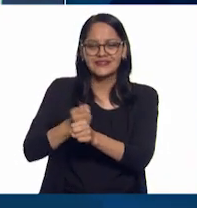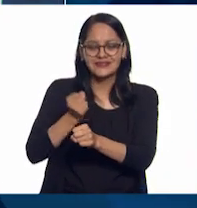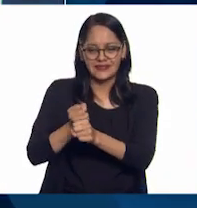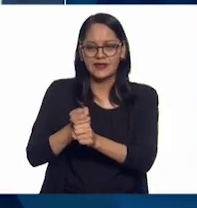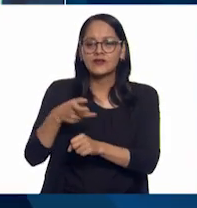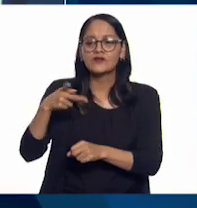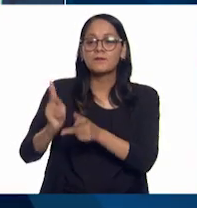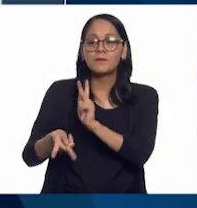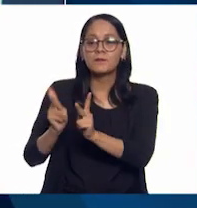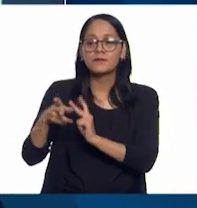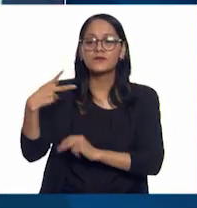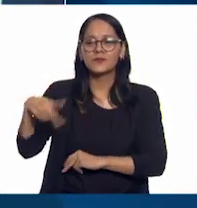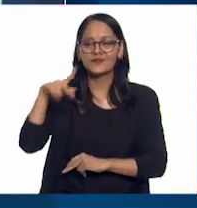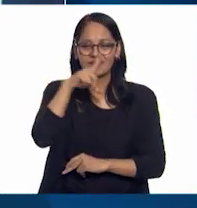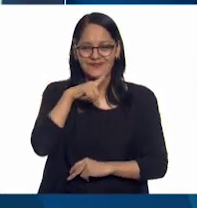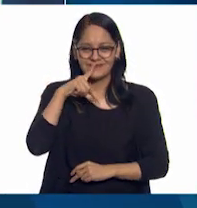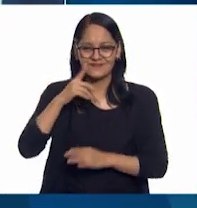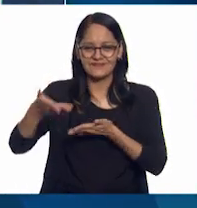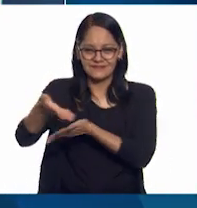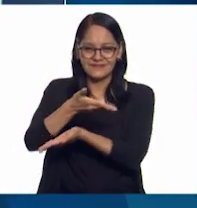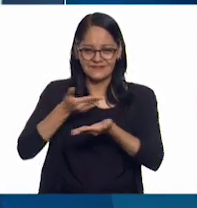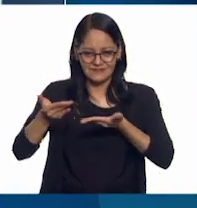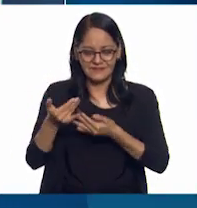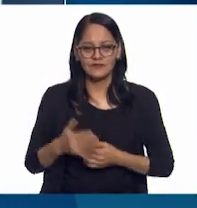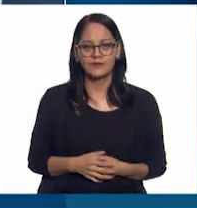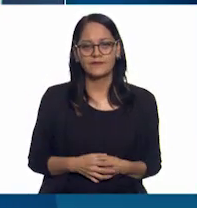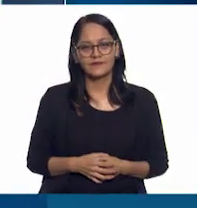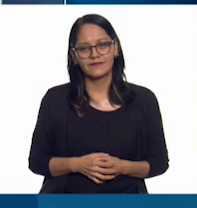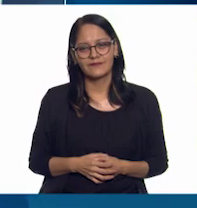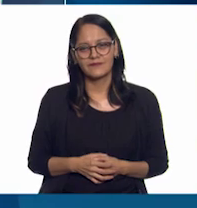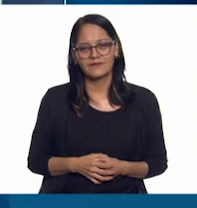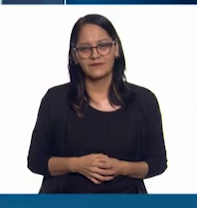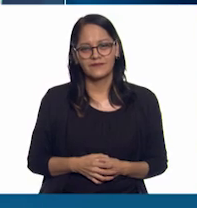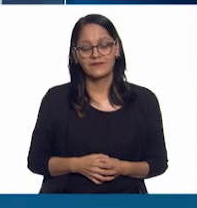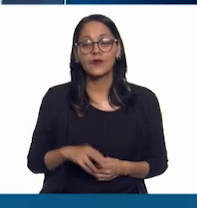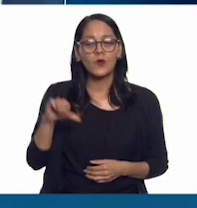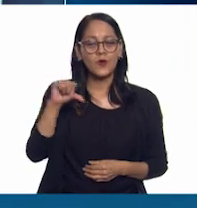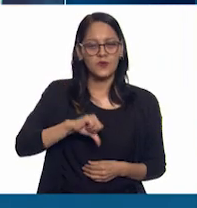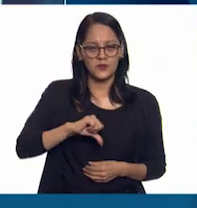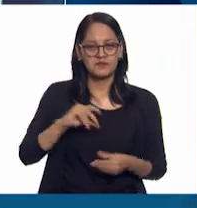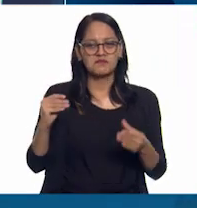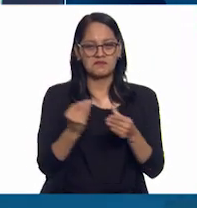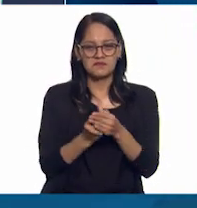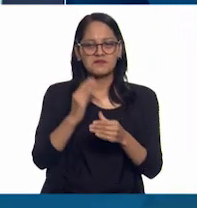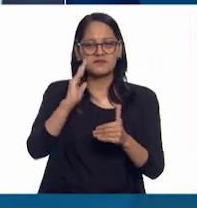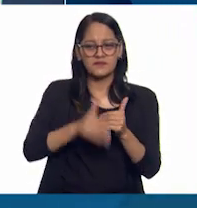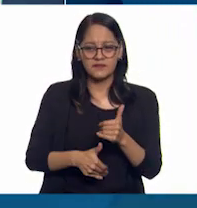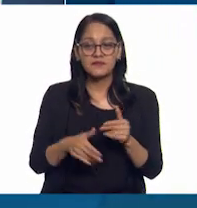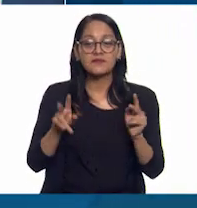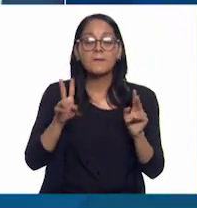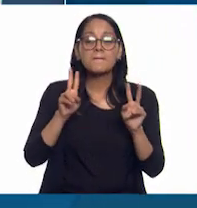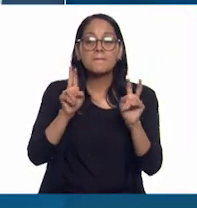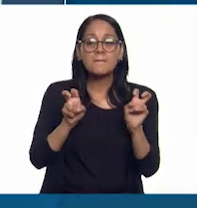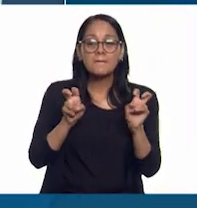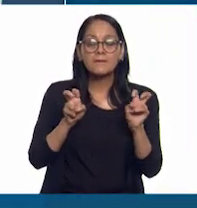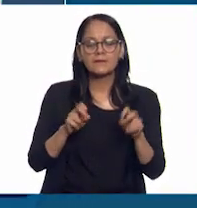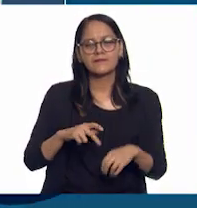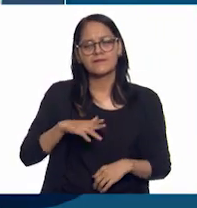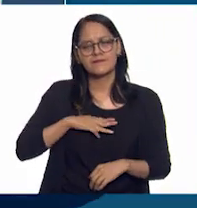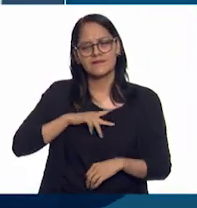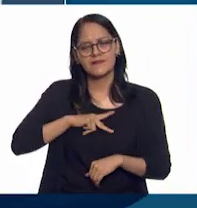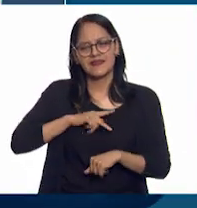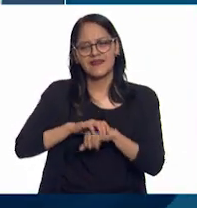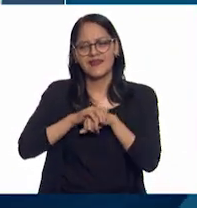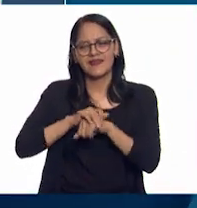platica con tu familia en tu lengua materna. ¡Uy! Por hoy hemos terminado con... ¡Mi amigo